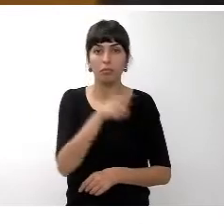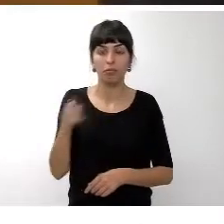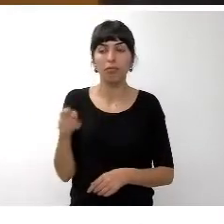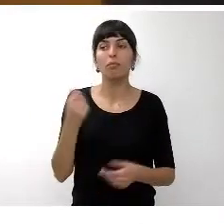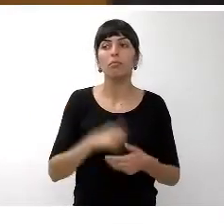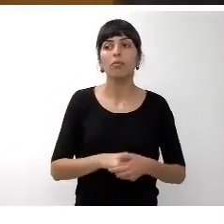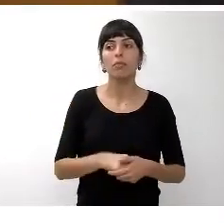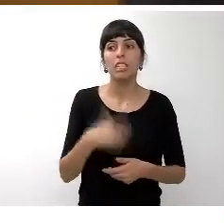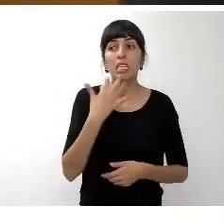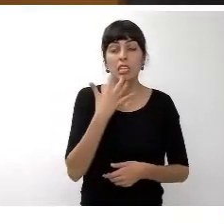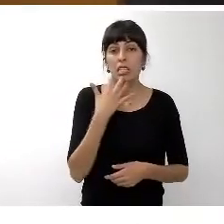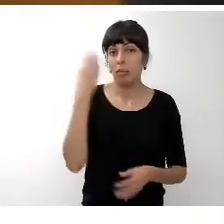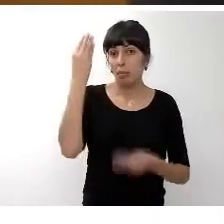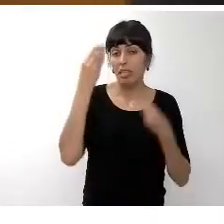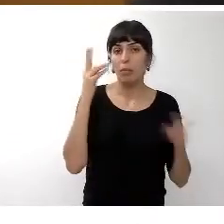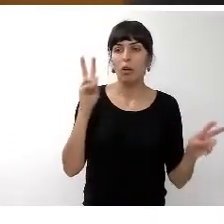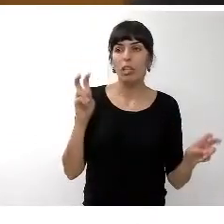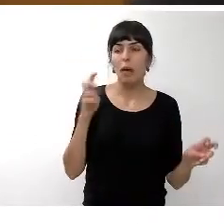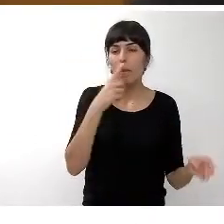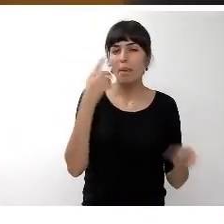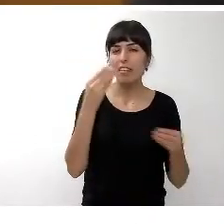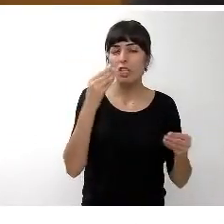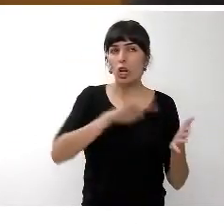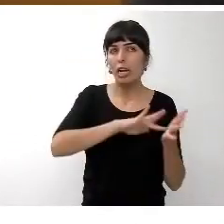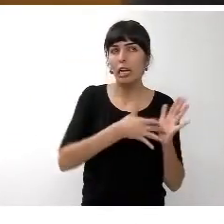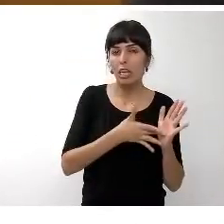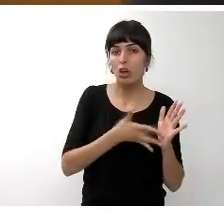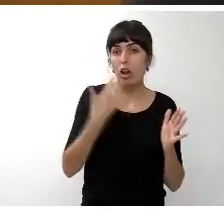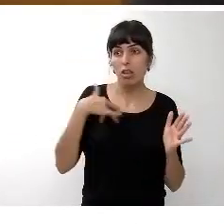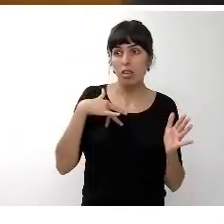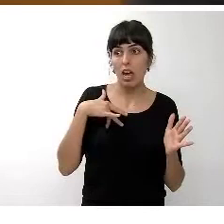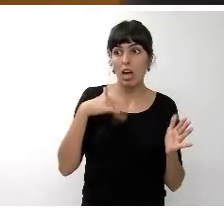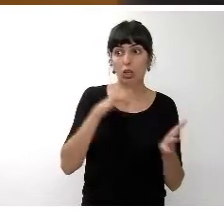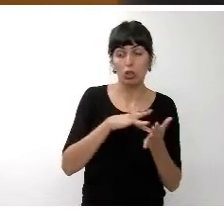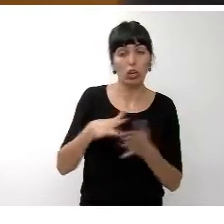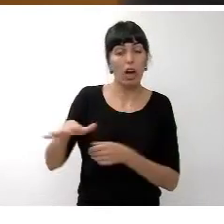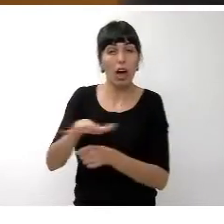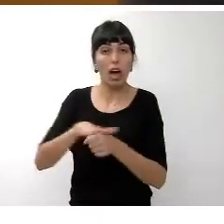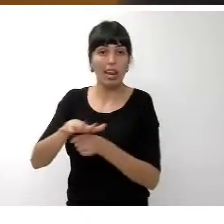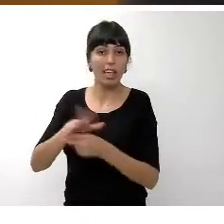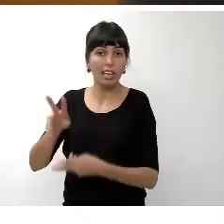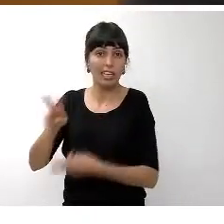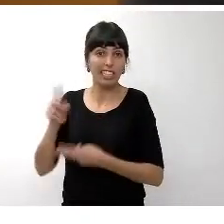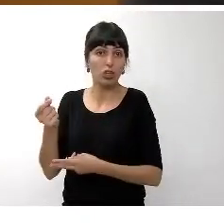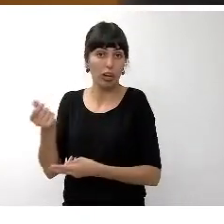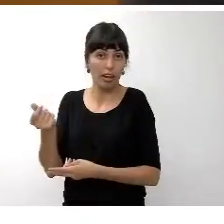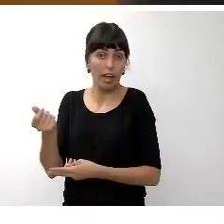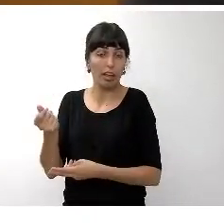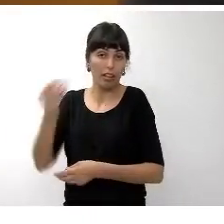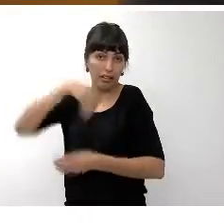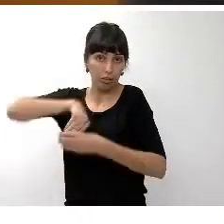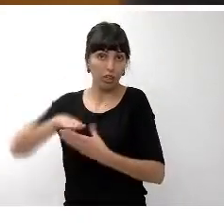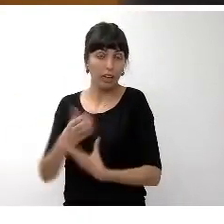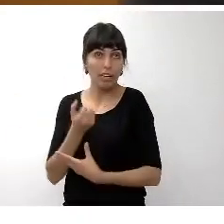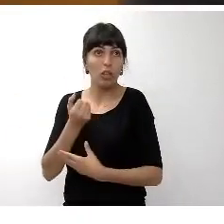si se tomara en consideración la previsión de liquidación que ya se ha efectuado por el área de tesorería de la corporación del ejercicio